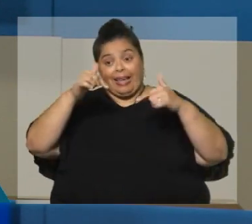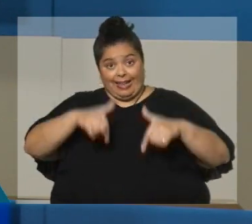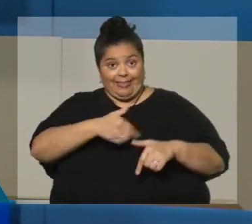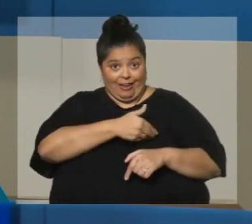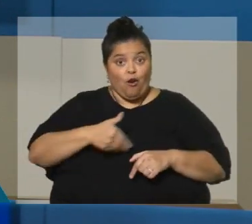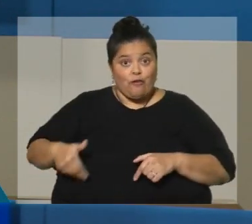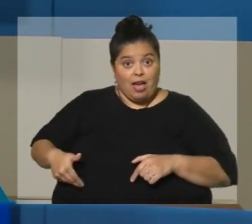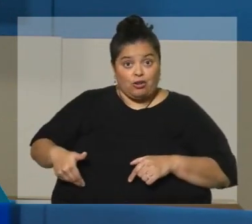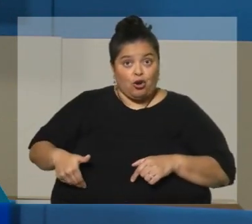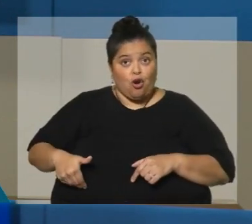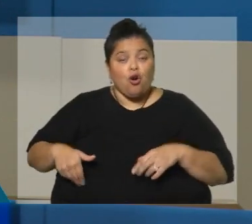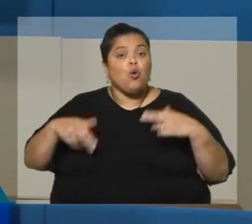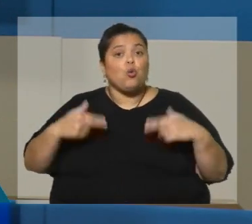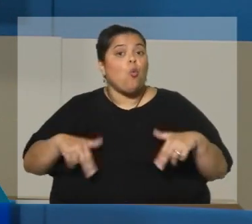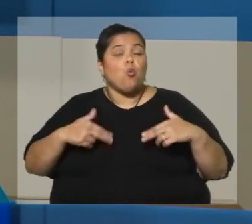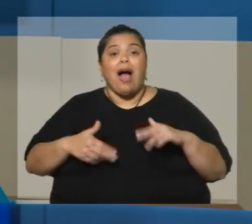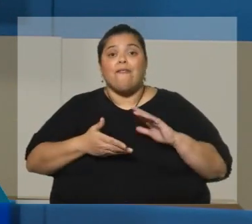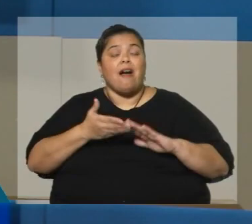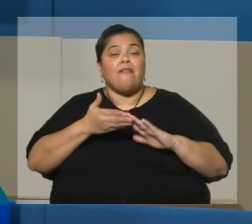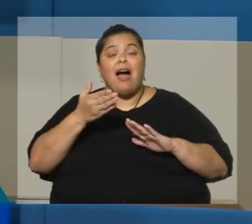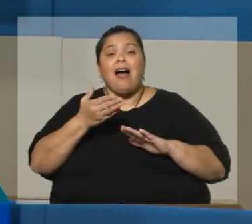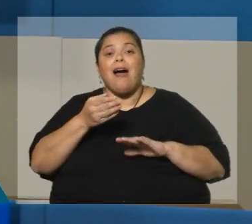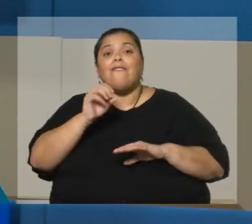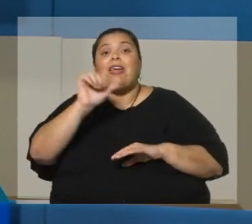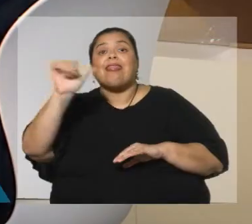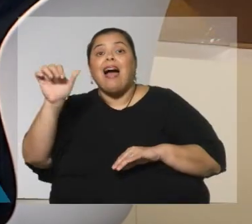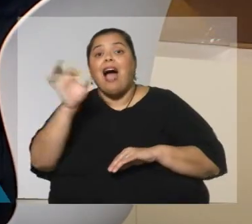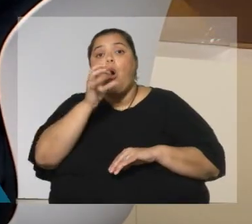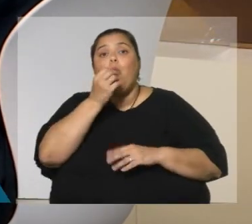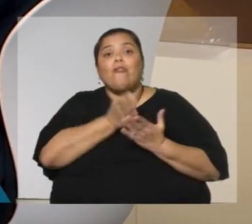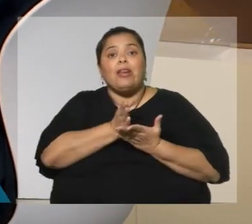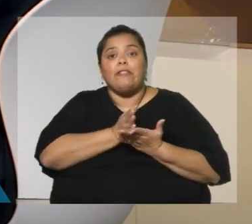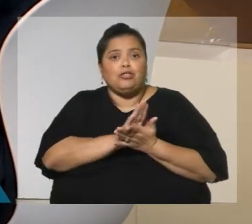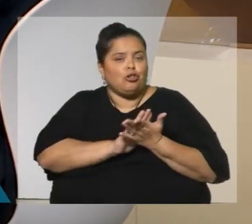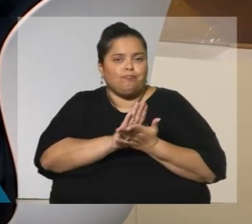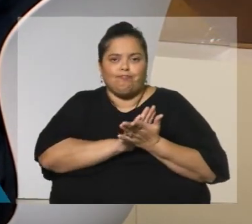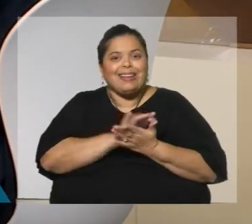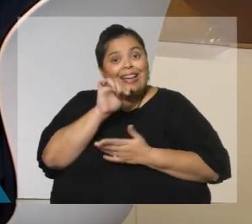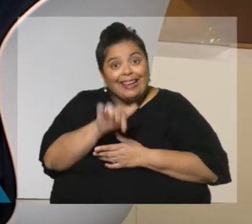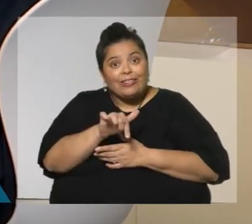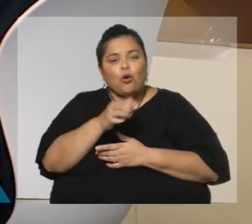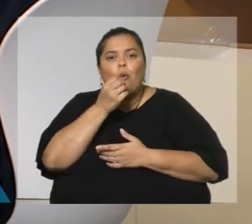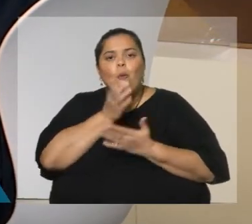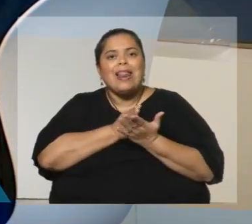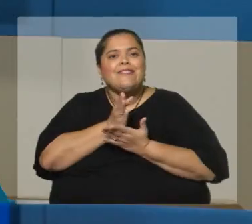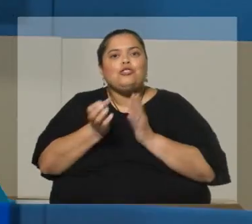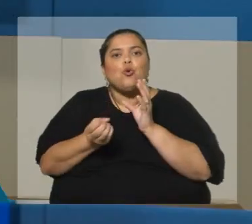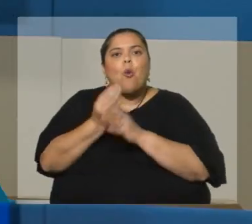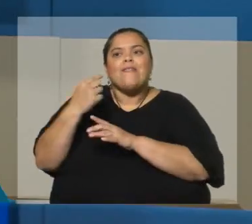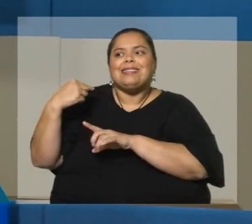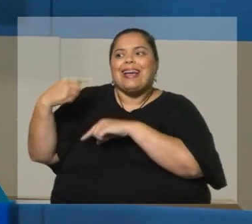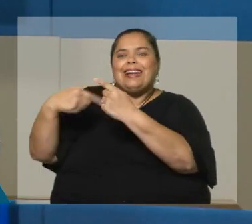no va a tener ninguna ventaja ni beneficio de esto. Esto, en verdad, está hecho en beneficio de las nuevas generaciones.